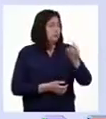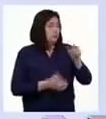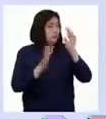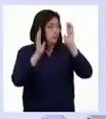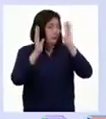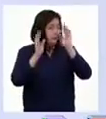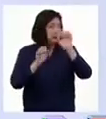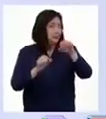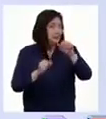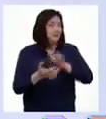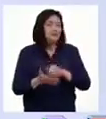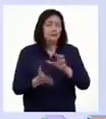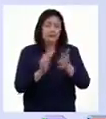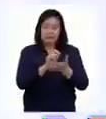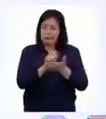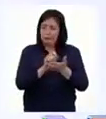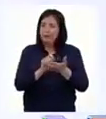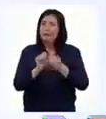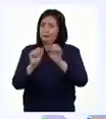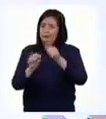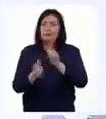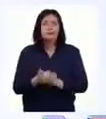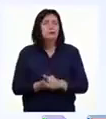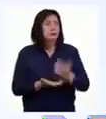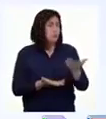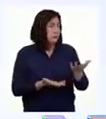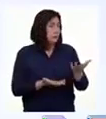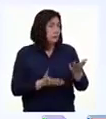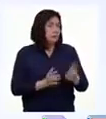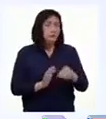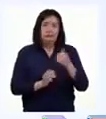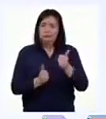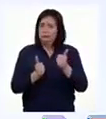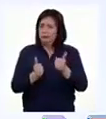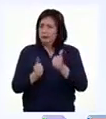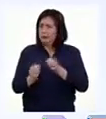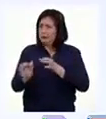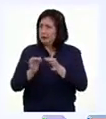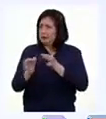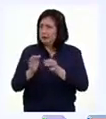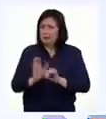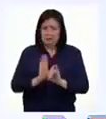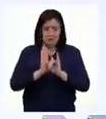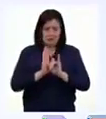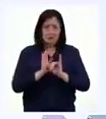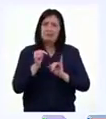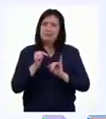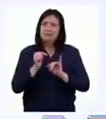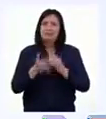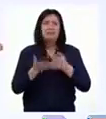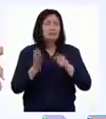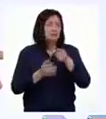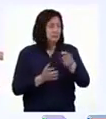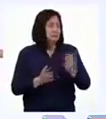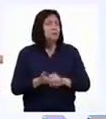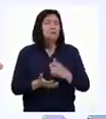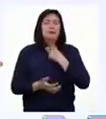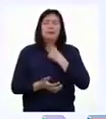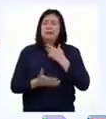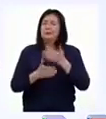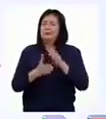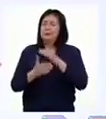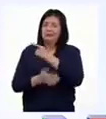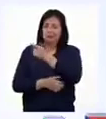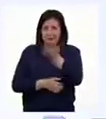estado muy atenta y has apuntado todo. Y con respecto a la excelente definición de identidad que has hecho, me gustaría